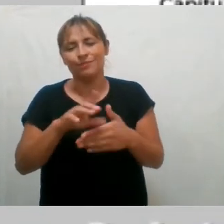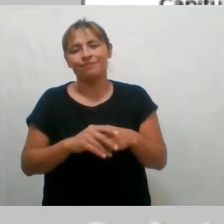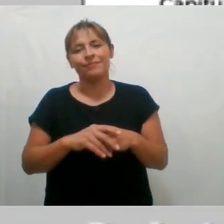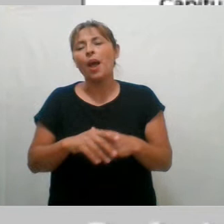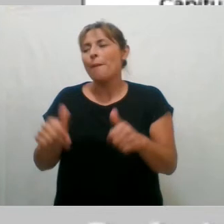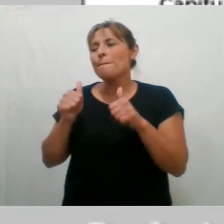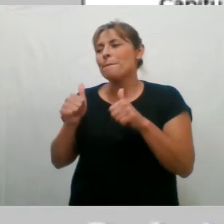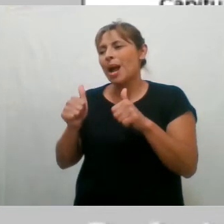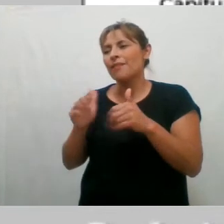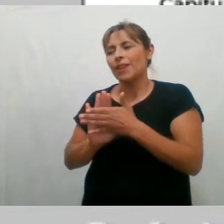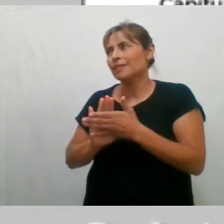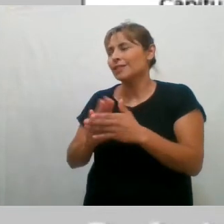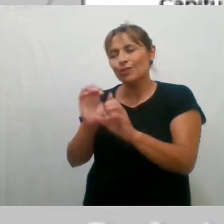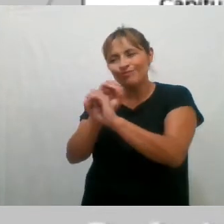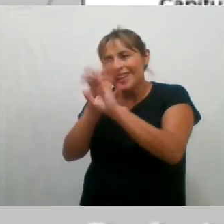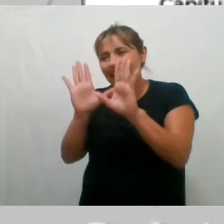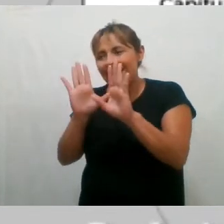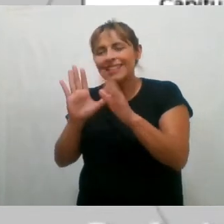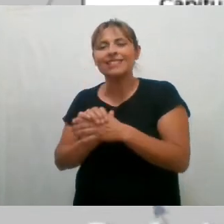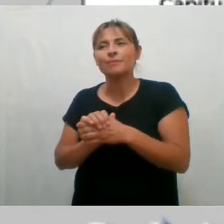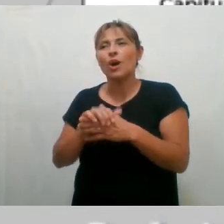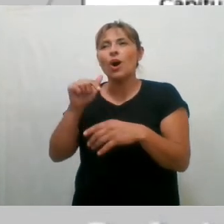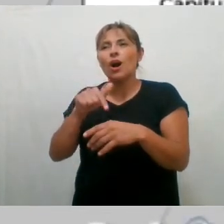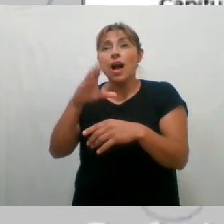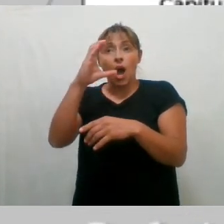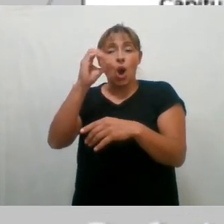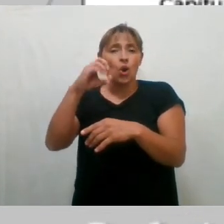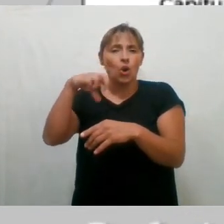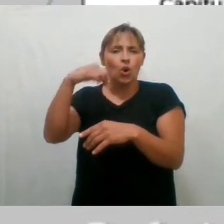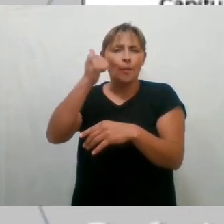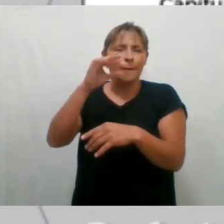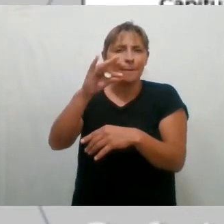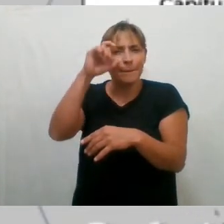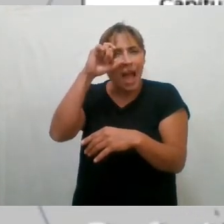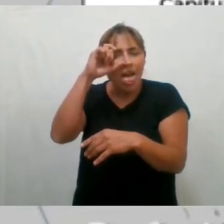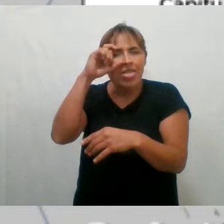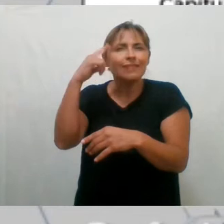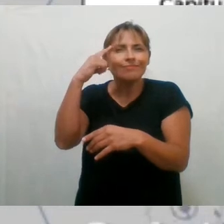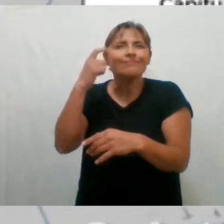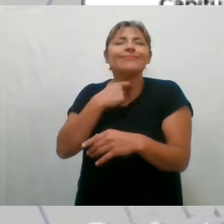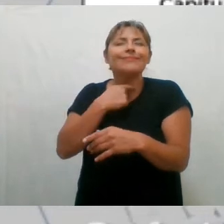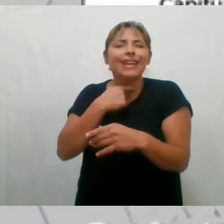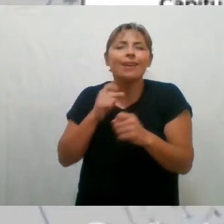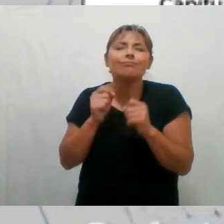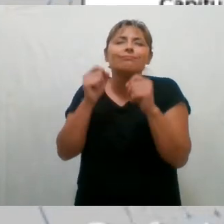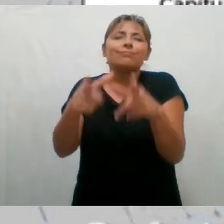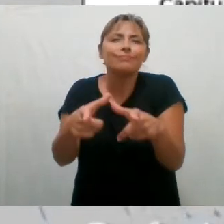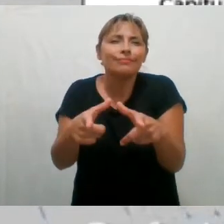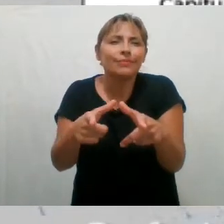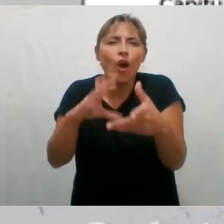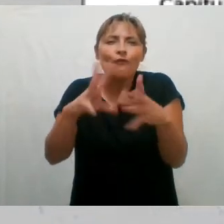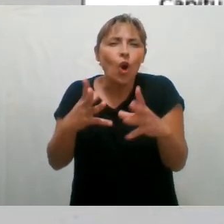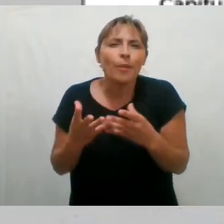Perfecto. Y el, clarísimo, un poco la idea es darles, como siempre es de Copade, herramientas que pueda usar la